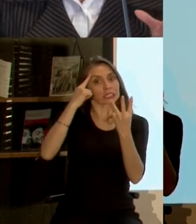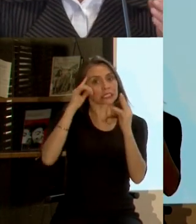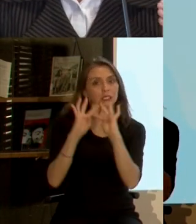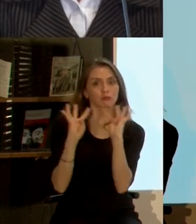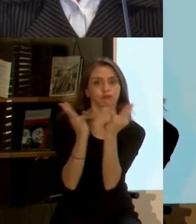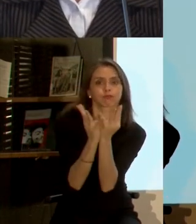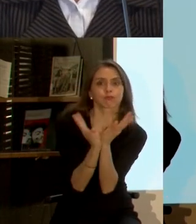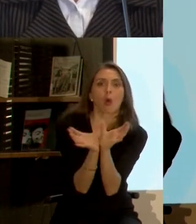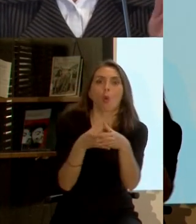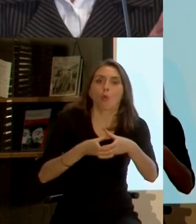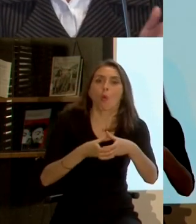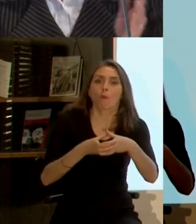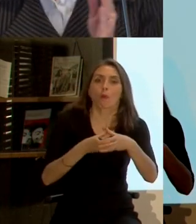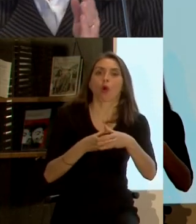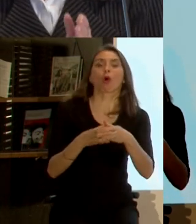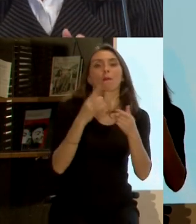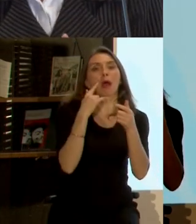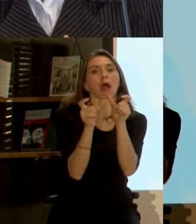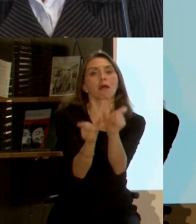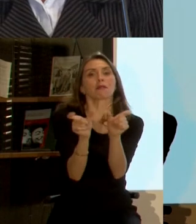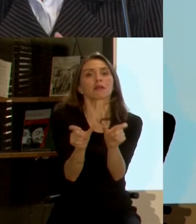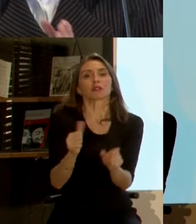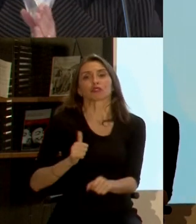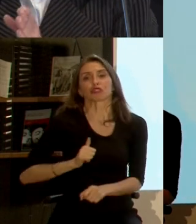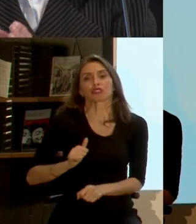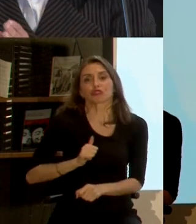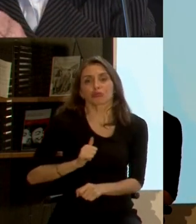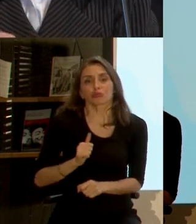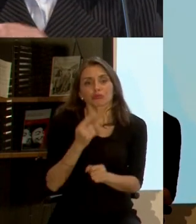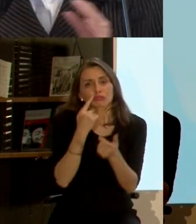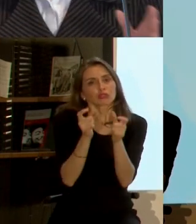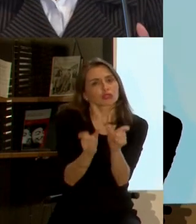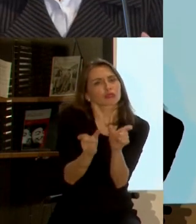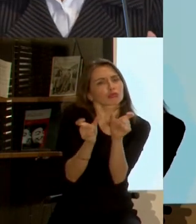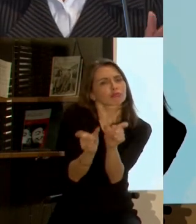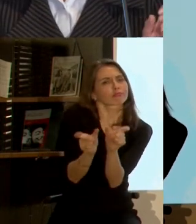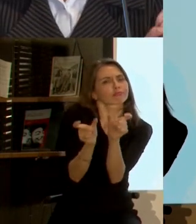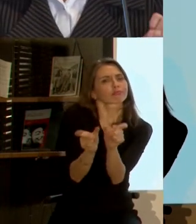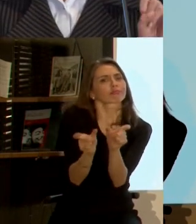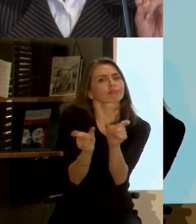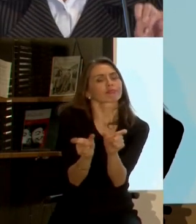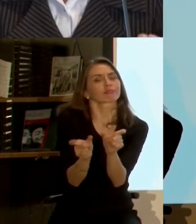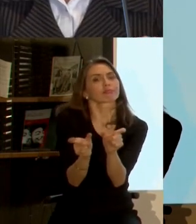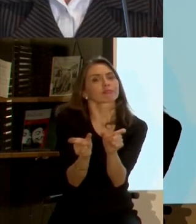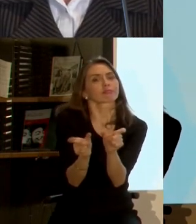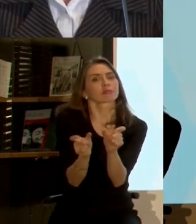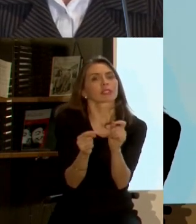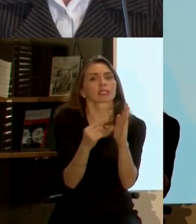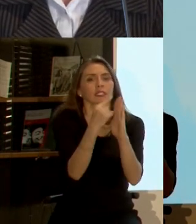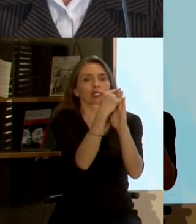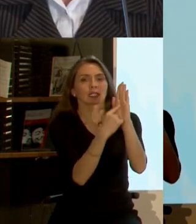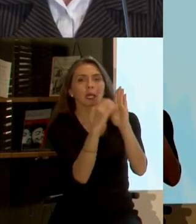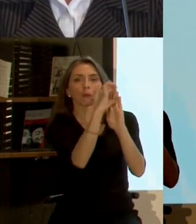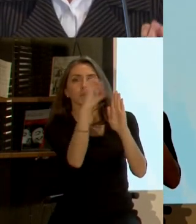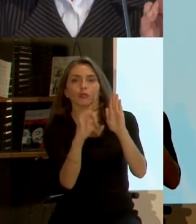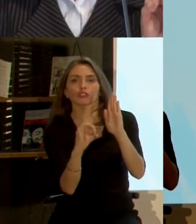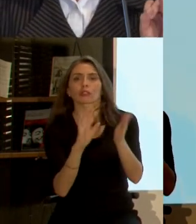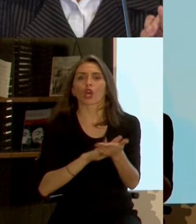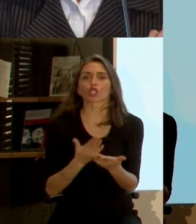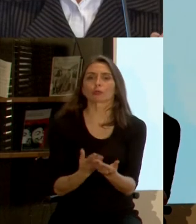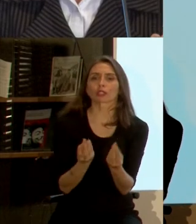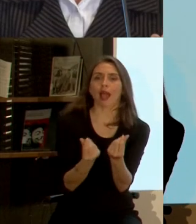para poderle hacer seguimiento a lo que eran los indicadores de calidad